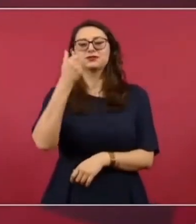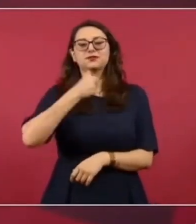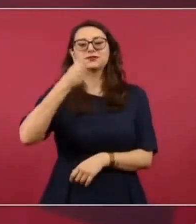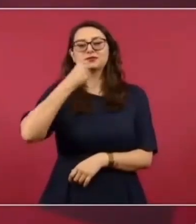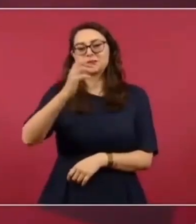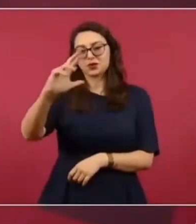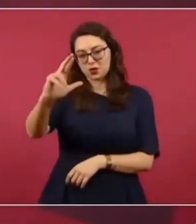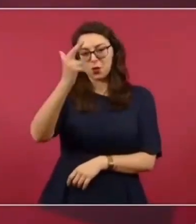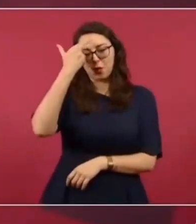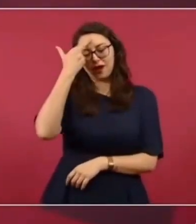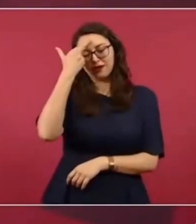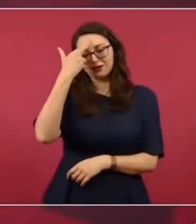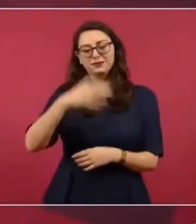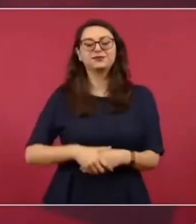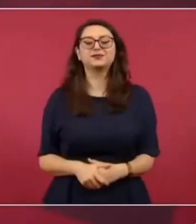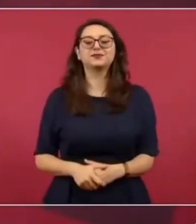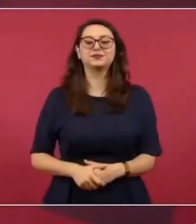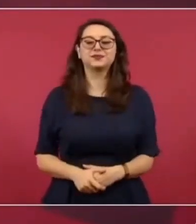gran escritor